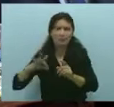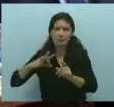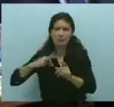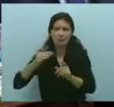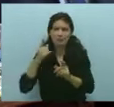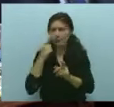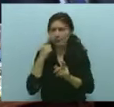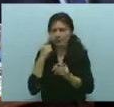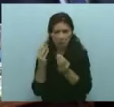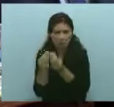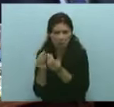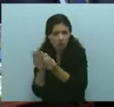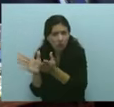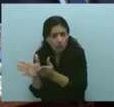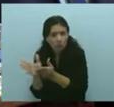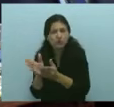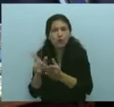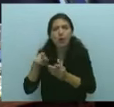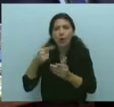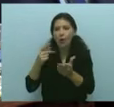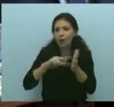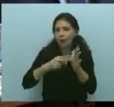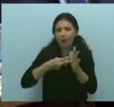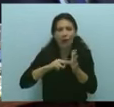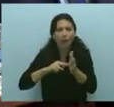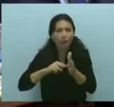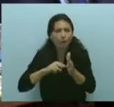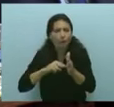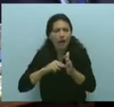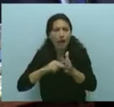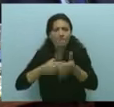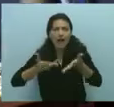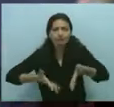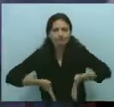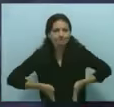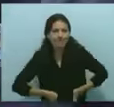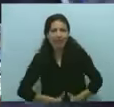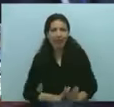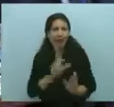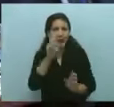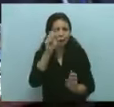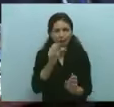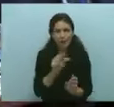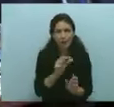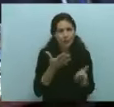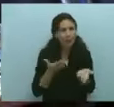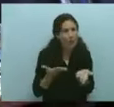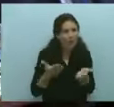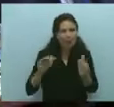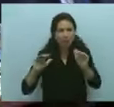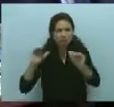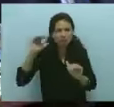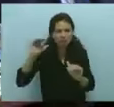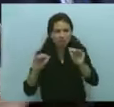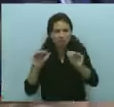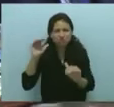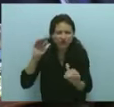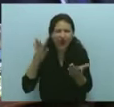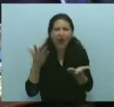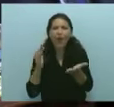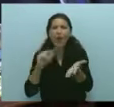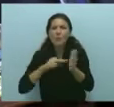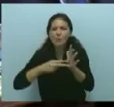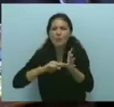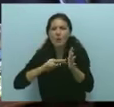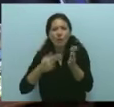otras provincias incluso han enfrentado este problema, pero poniéndolo arriba de la mesa. Hicimos finalmente un